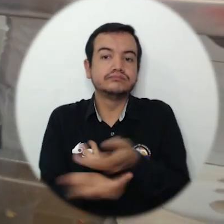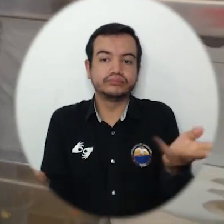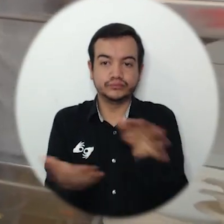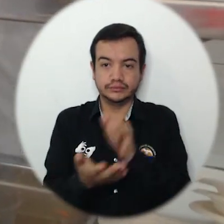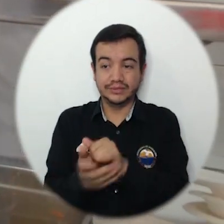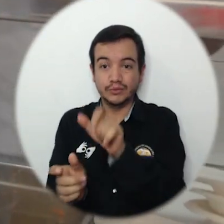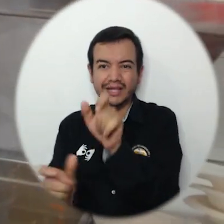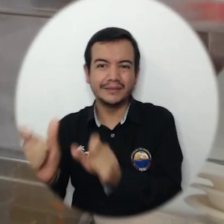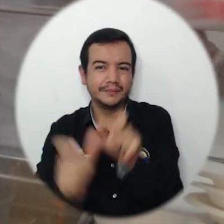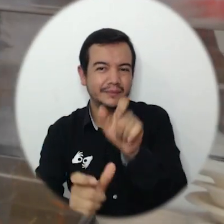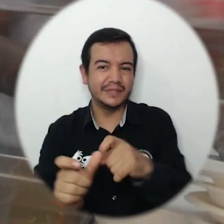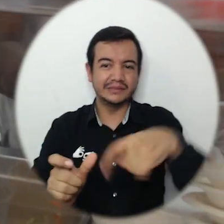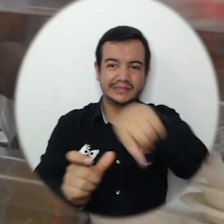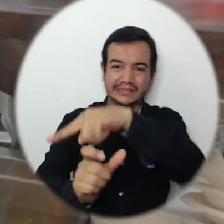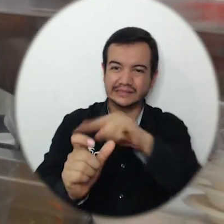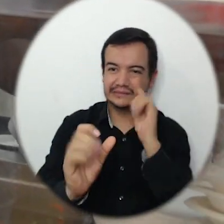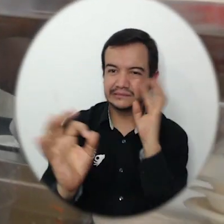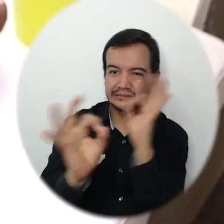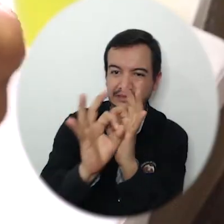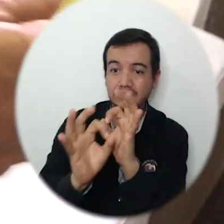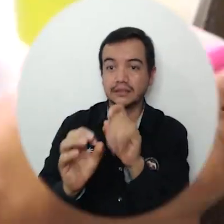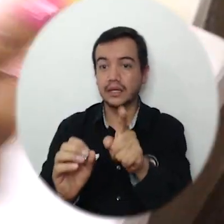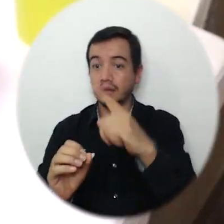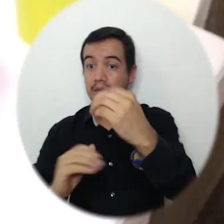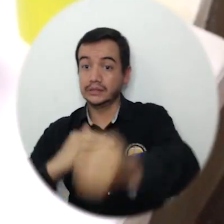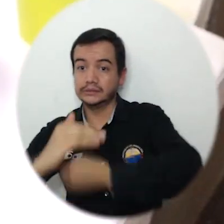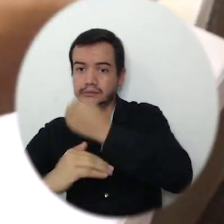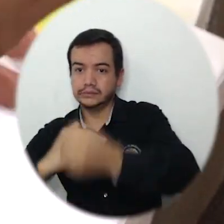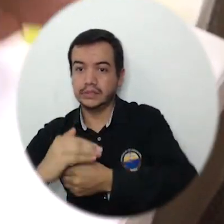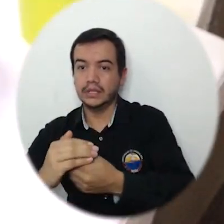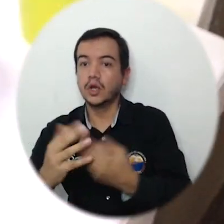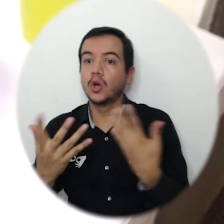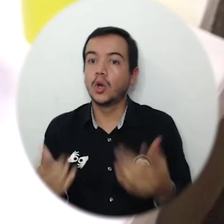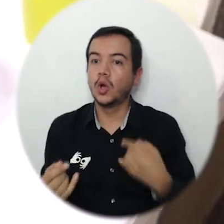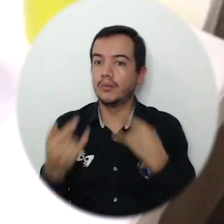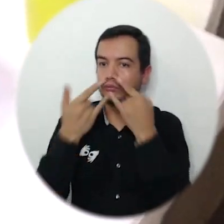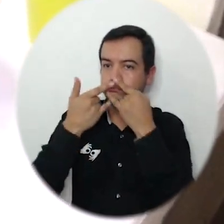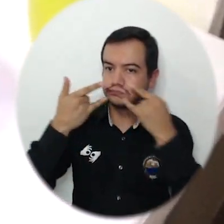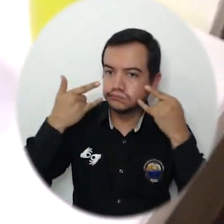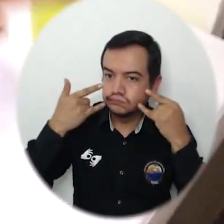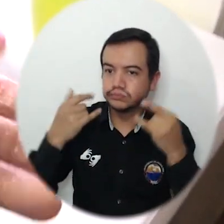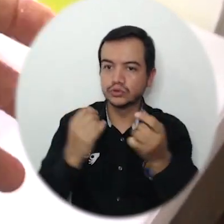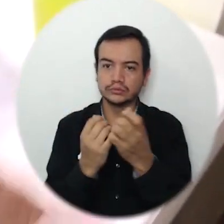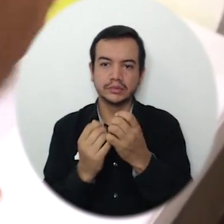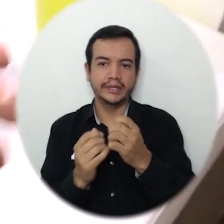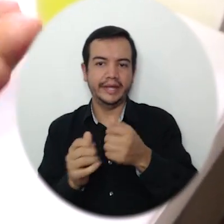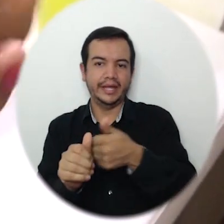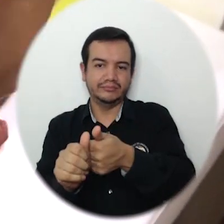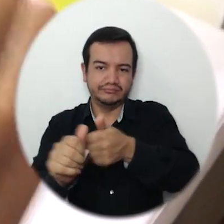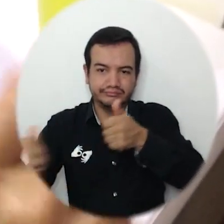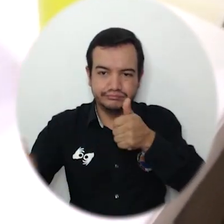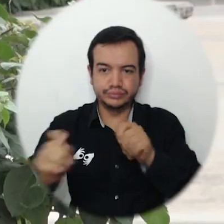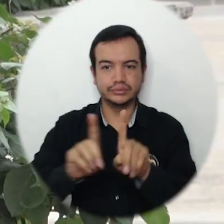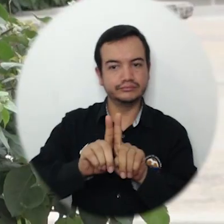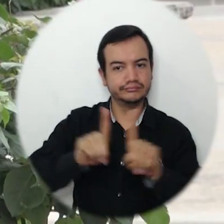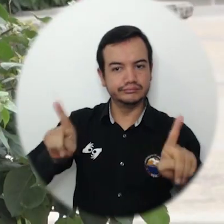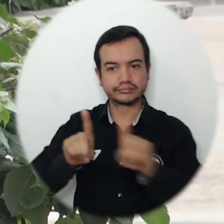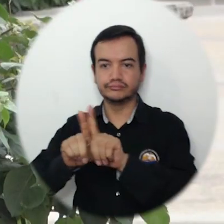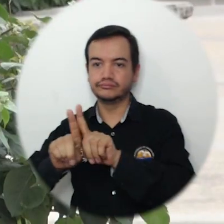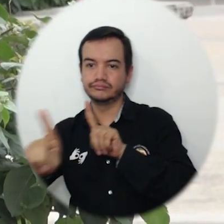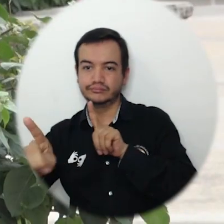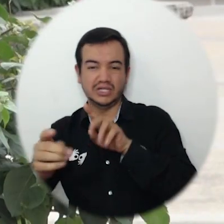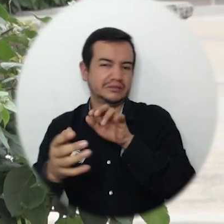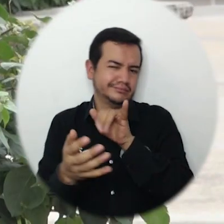precisamente pensando en esos estudiantes y en un retorno que además de ser seguro a nivel de pronto contacto